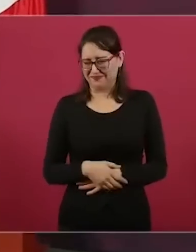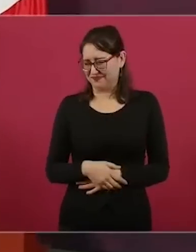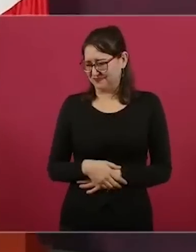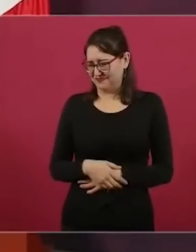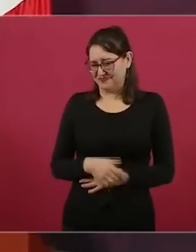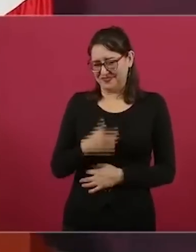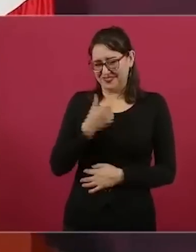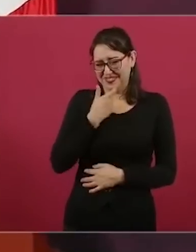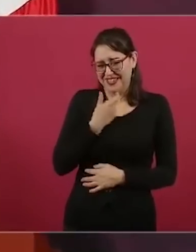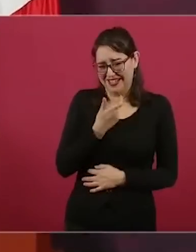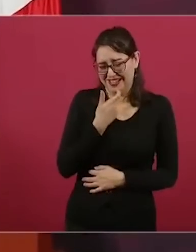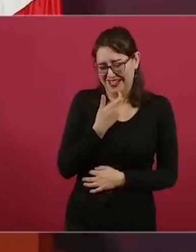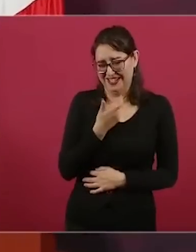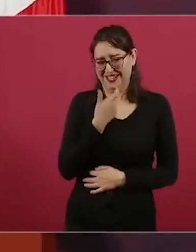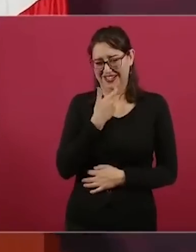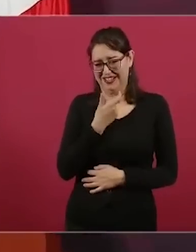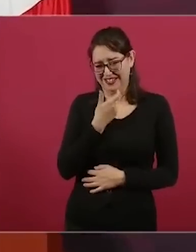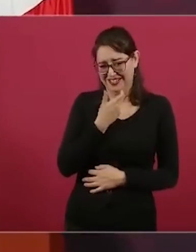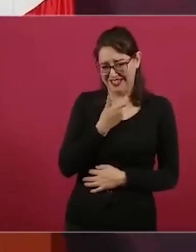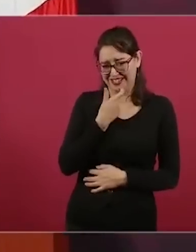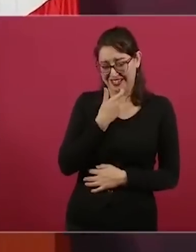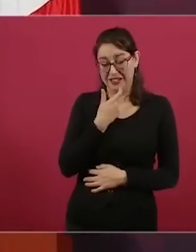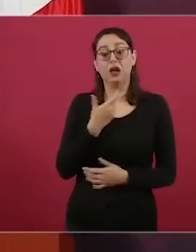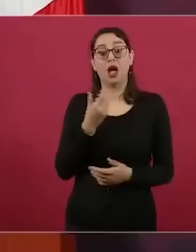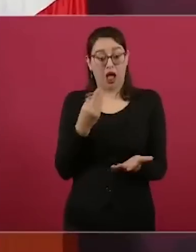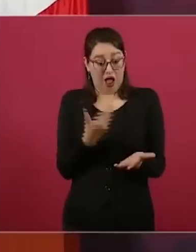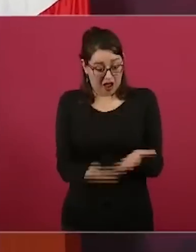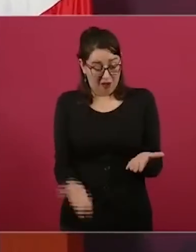el pueblo bueno, el pueblo sabio,